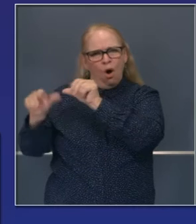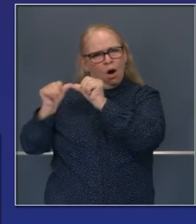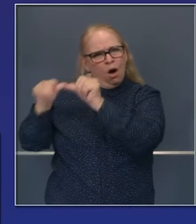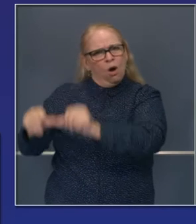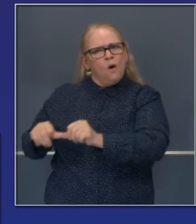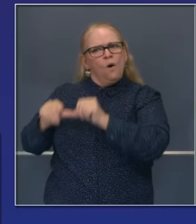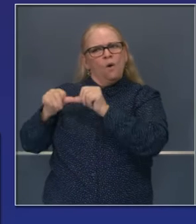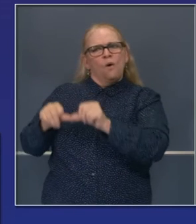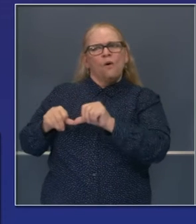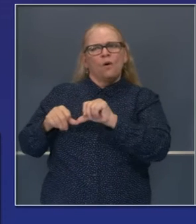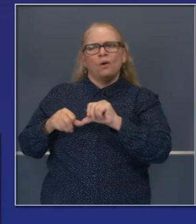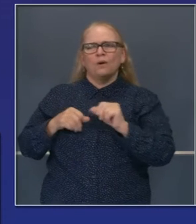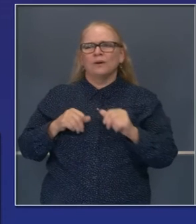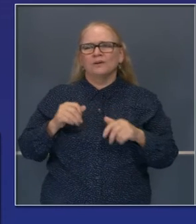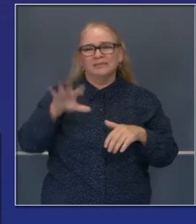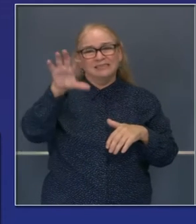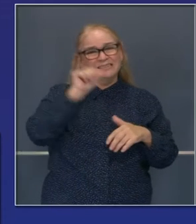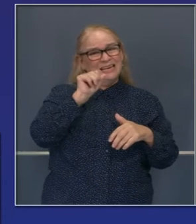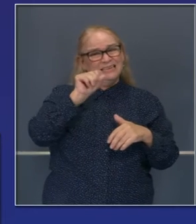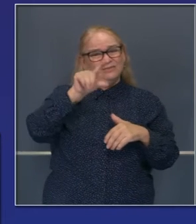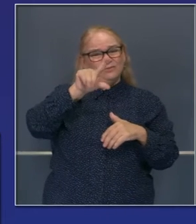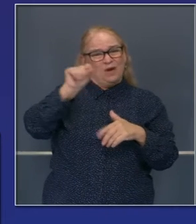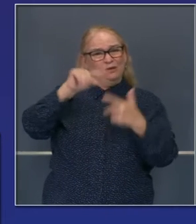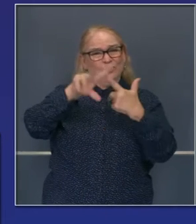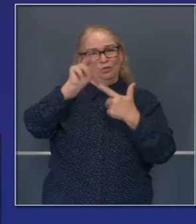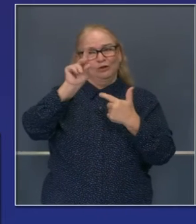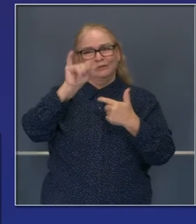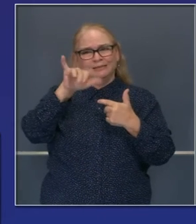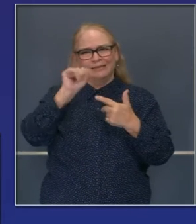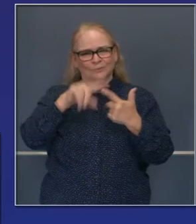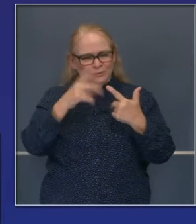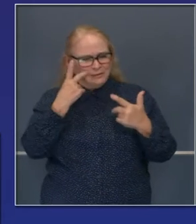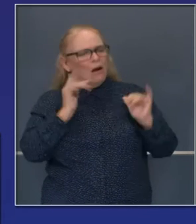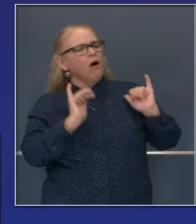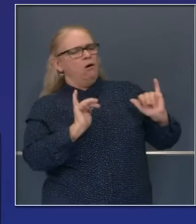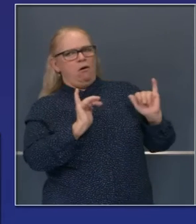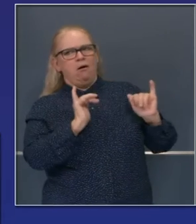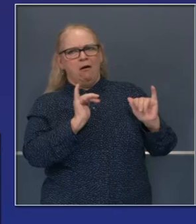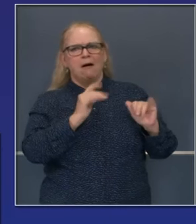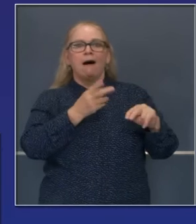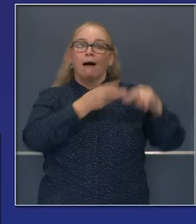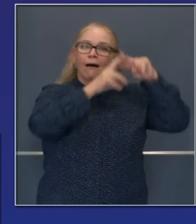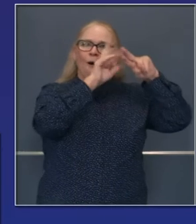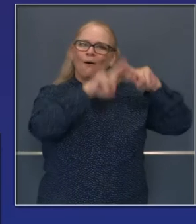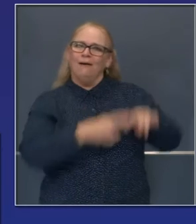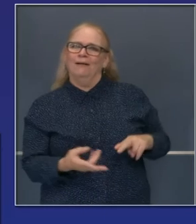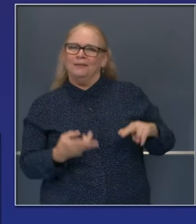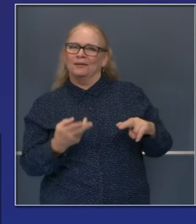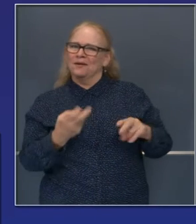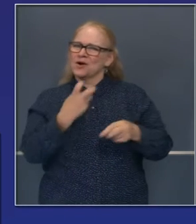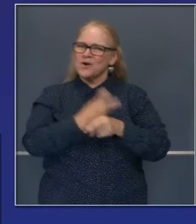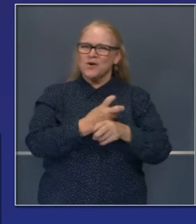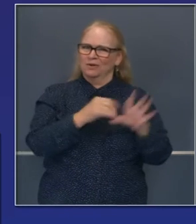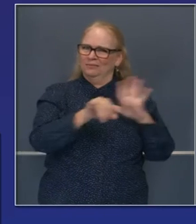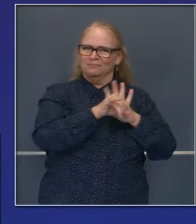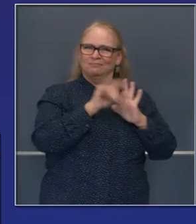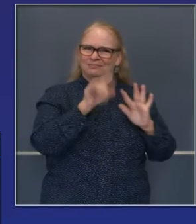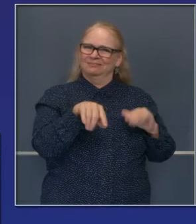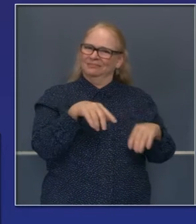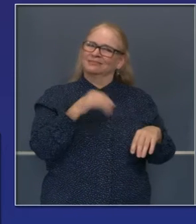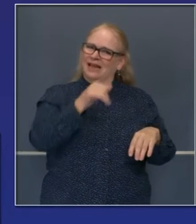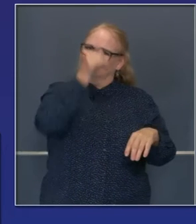recordaré en esta transparencia que tardan 20 a 30 días para ver aumentos de hospitalizaciones y unidades de cuidados intensivos.